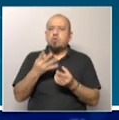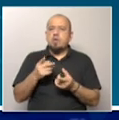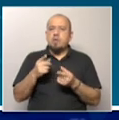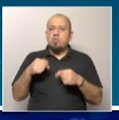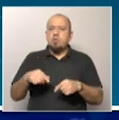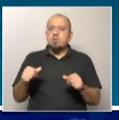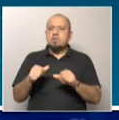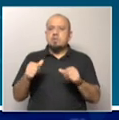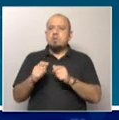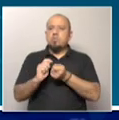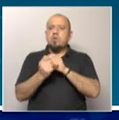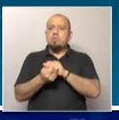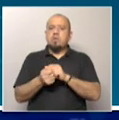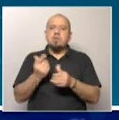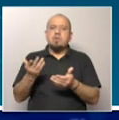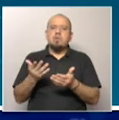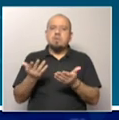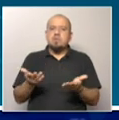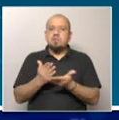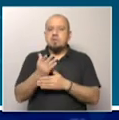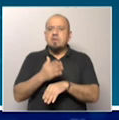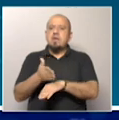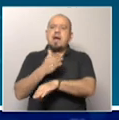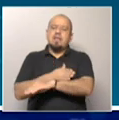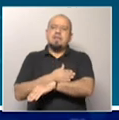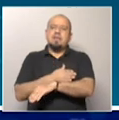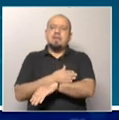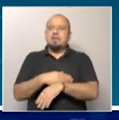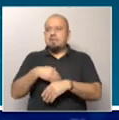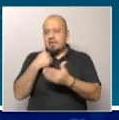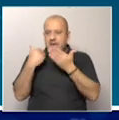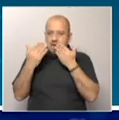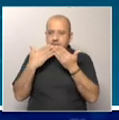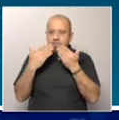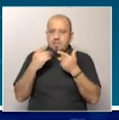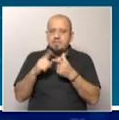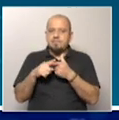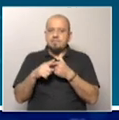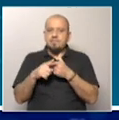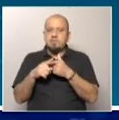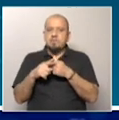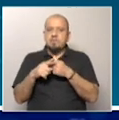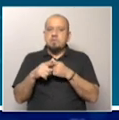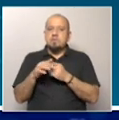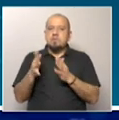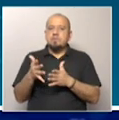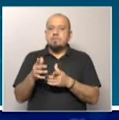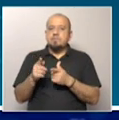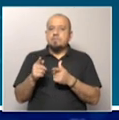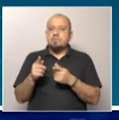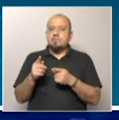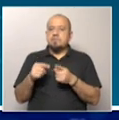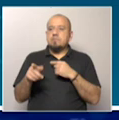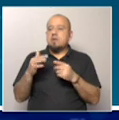se hace un cambio de esta naturaleza normalmente se suele negociar previamente, se suele intentar alcanzar